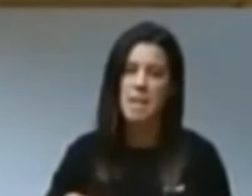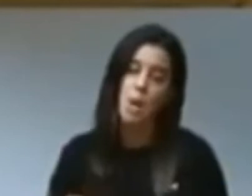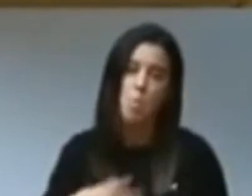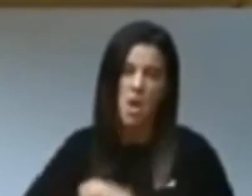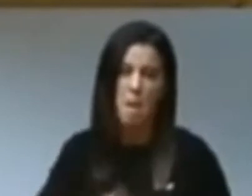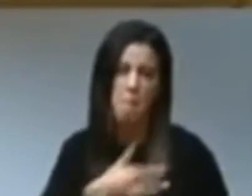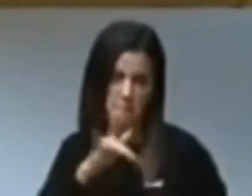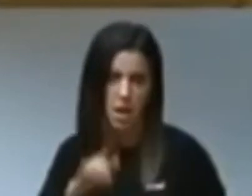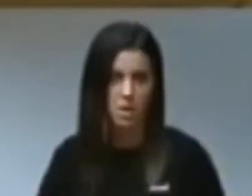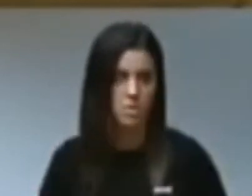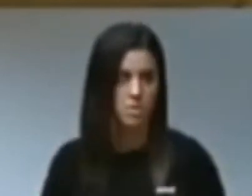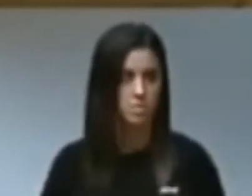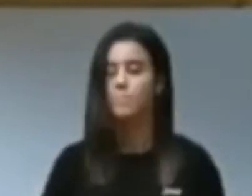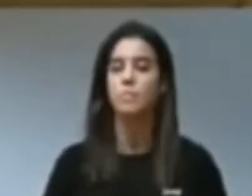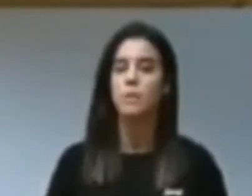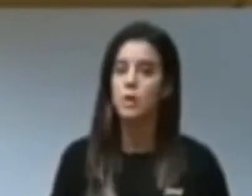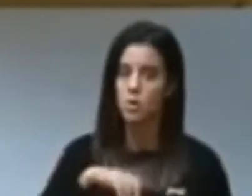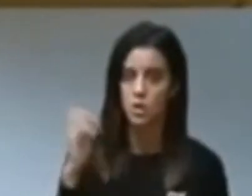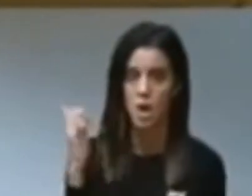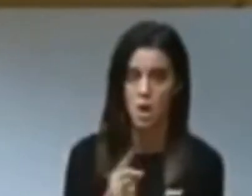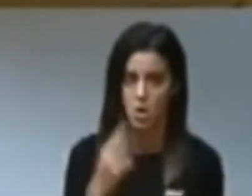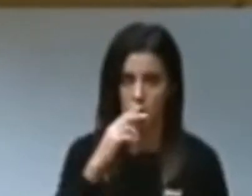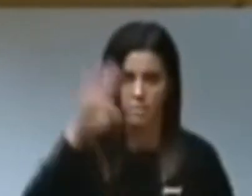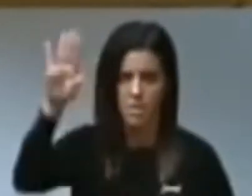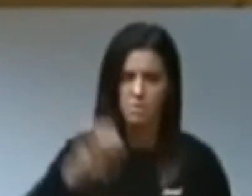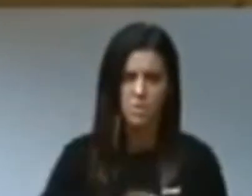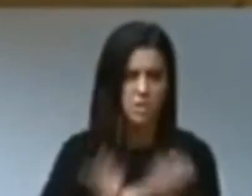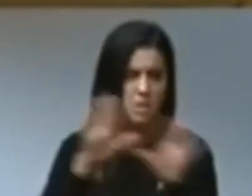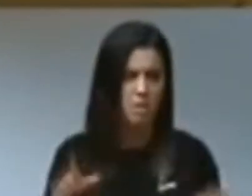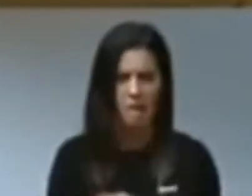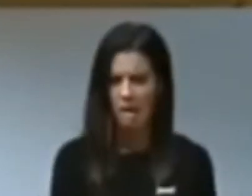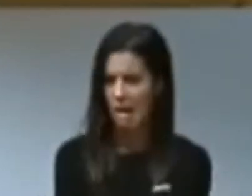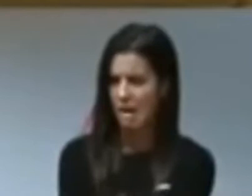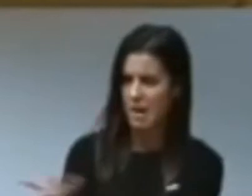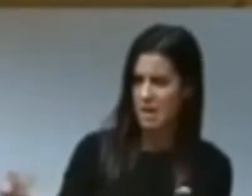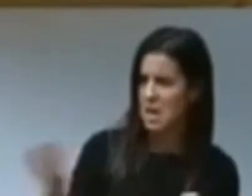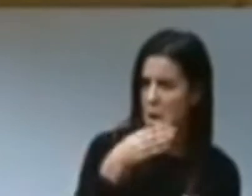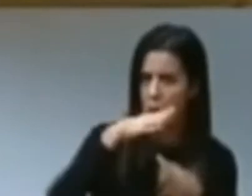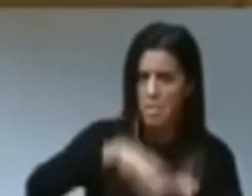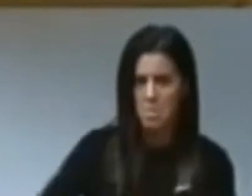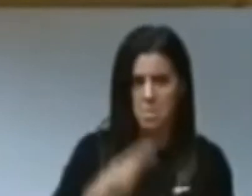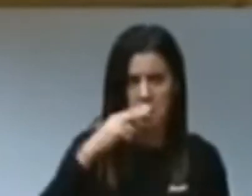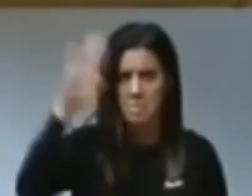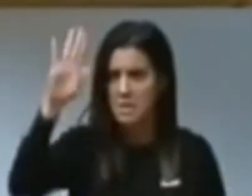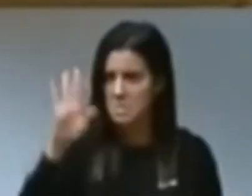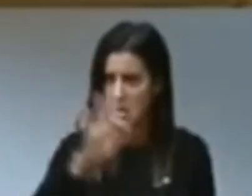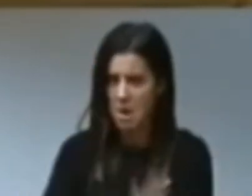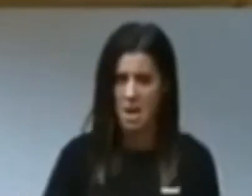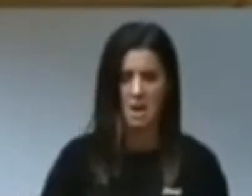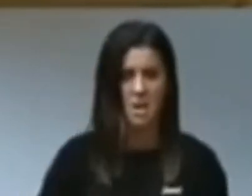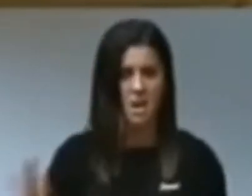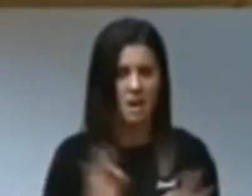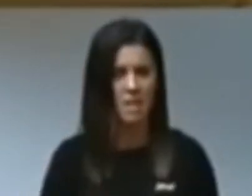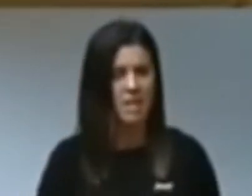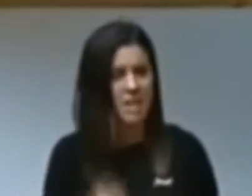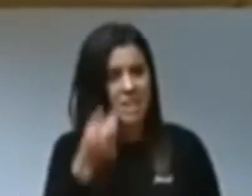o peor, que son malos. Y por supuesto que estamos en contra del fascismo, yo creo que aquí no hay nadie que esté a favor del fascismo,